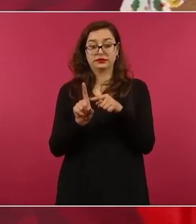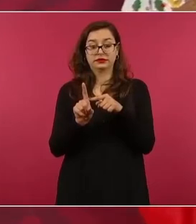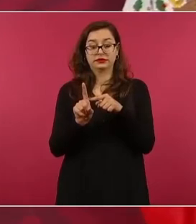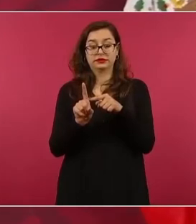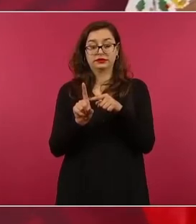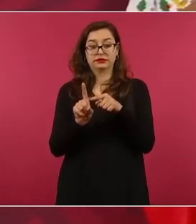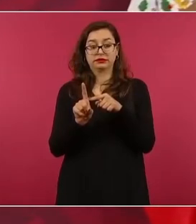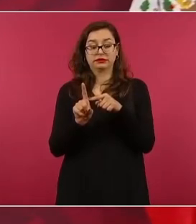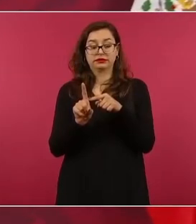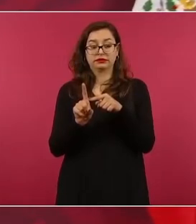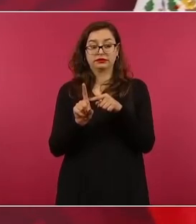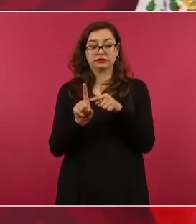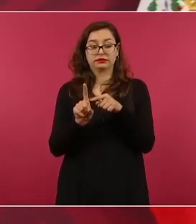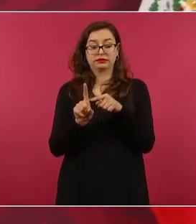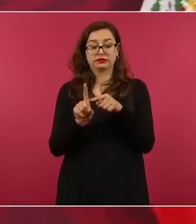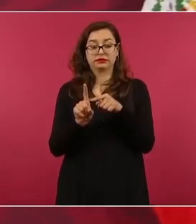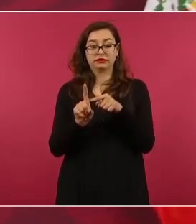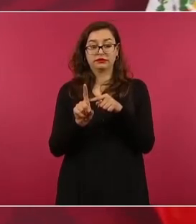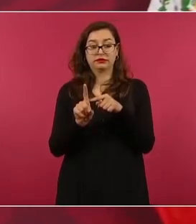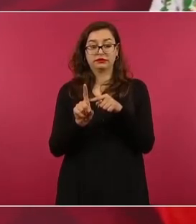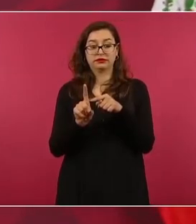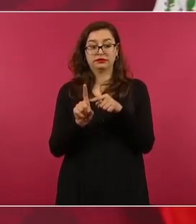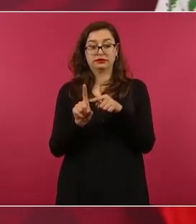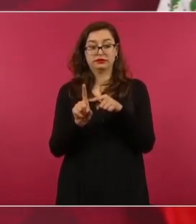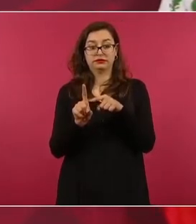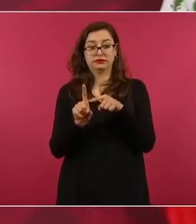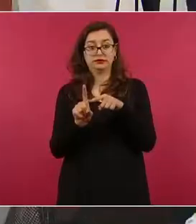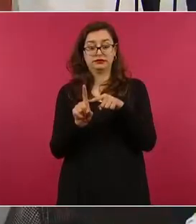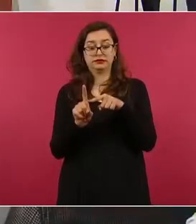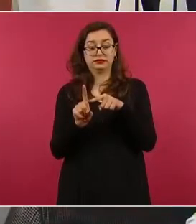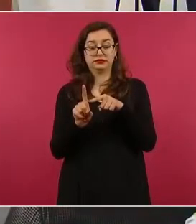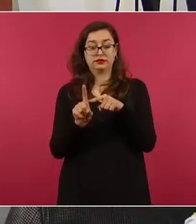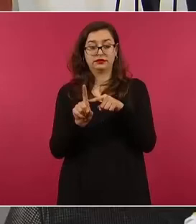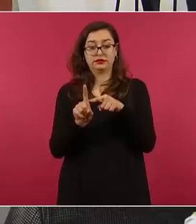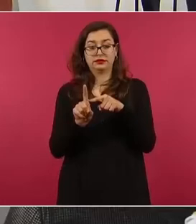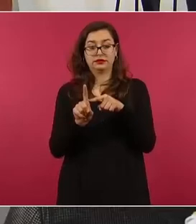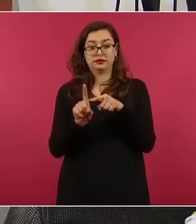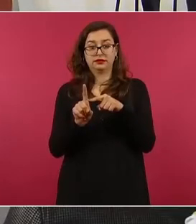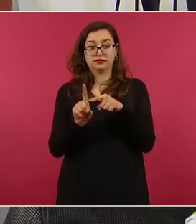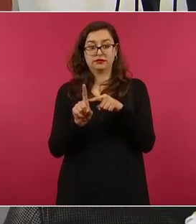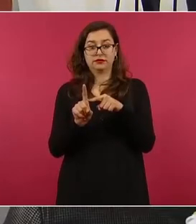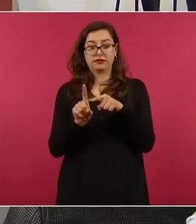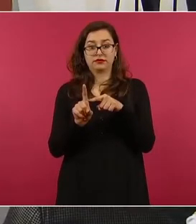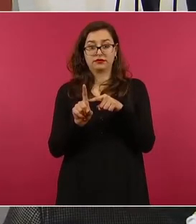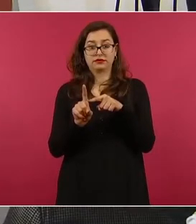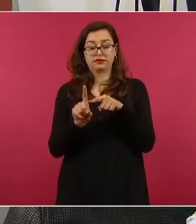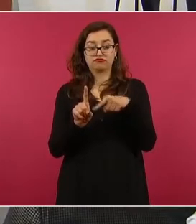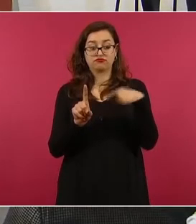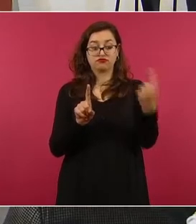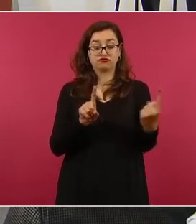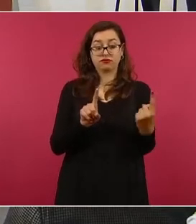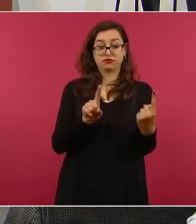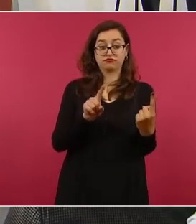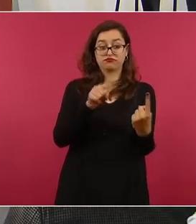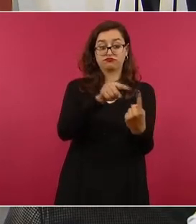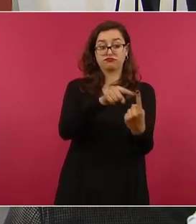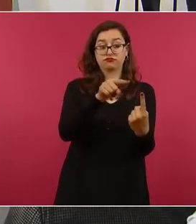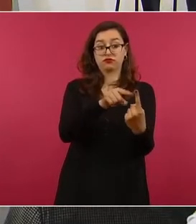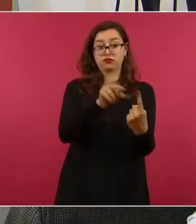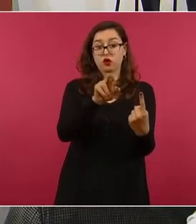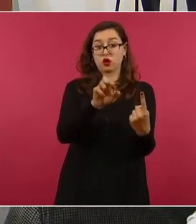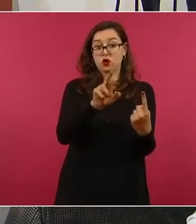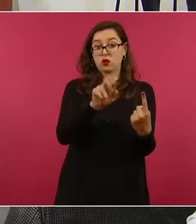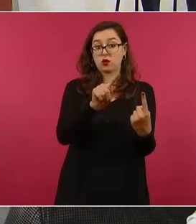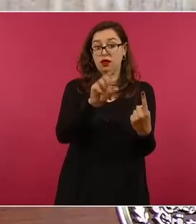de uno de los asesores… Roberto Gil Suárez. De ese señor,